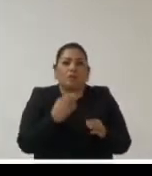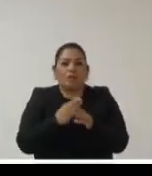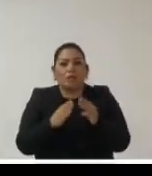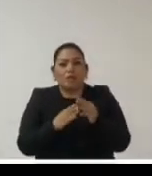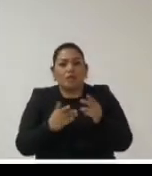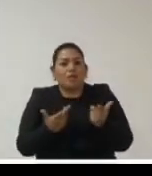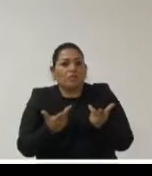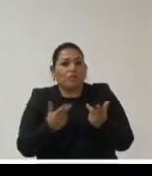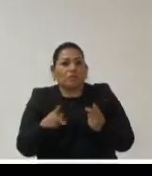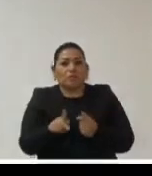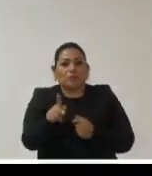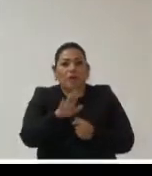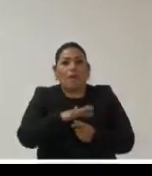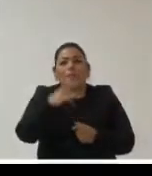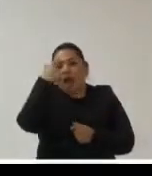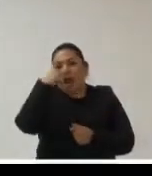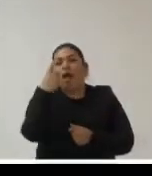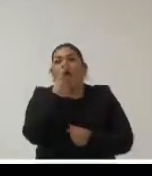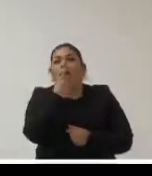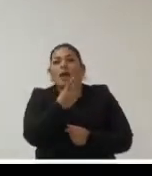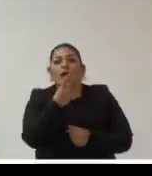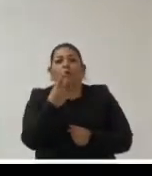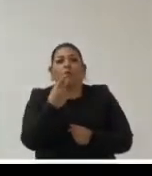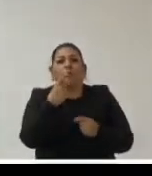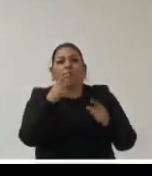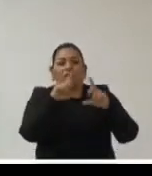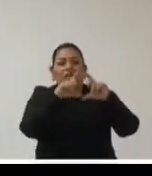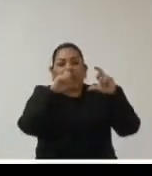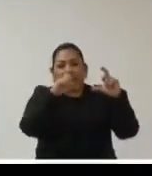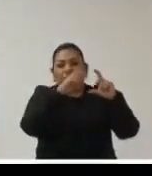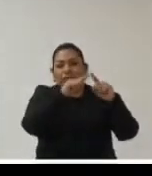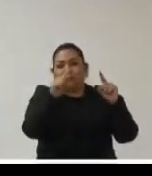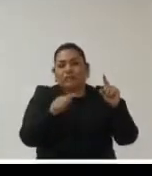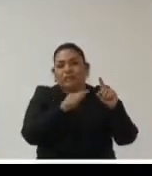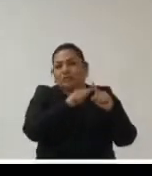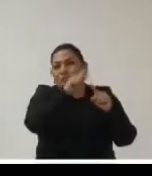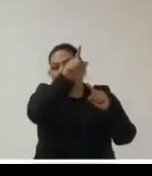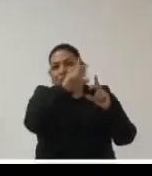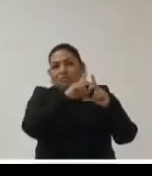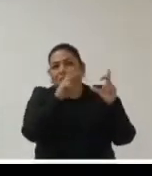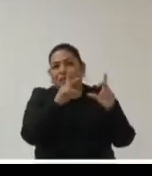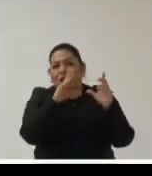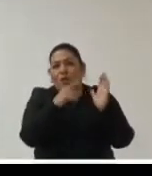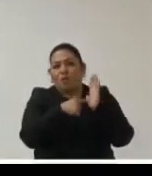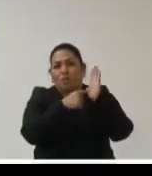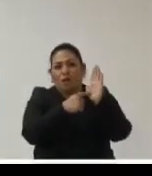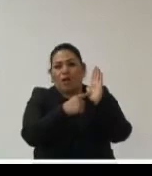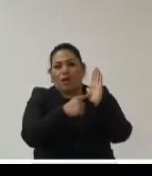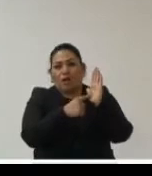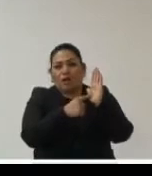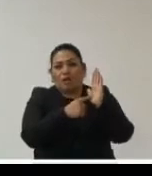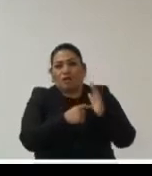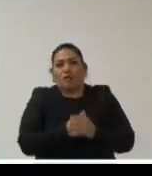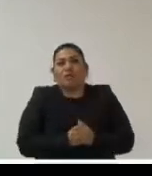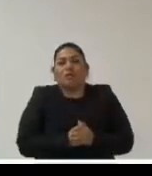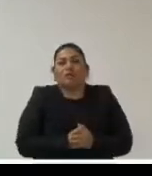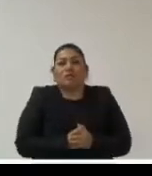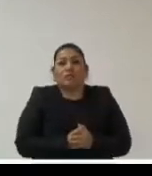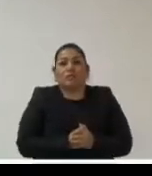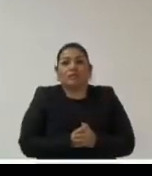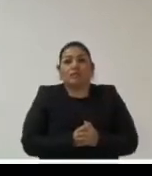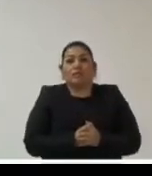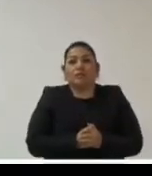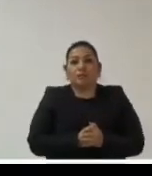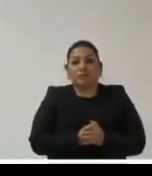pública y para qué vamos a decir ahí hay un recuadro donde se señala un escándalo específico en un país de la región pero